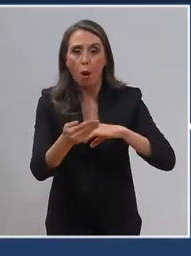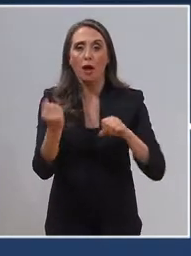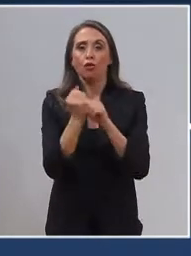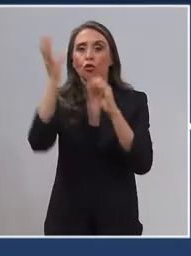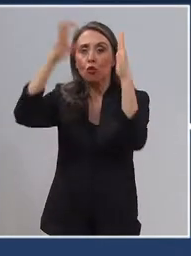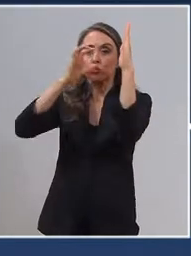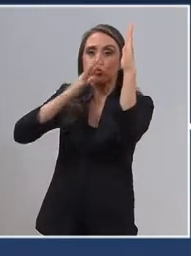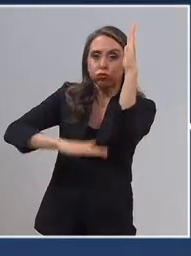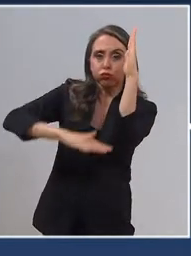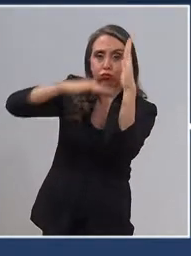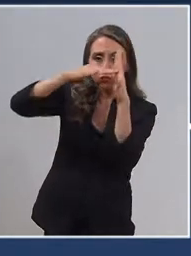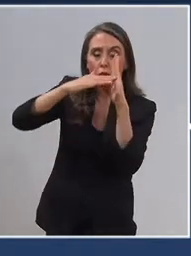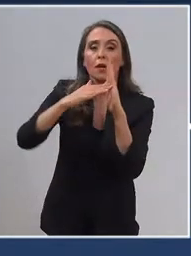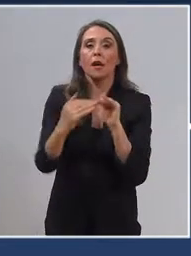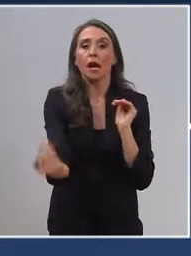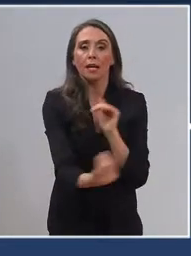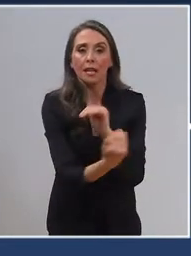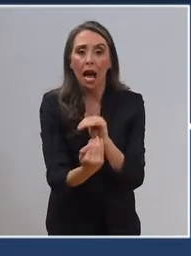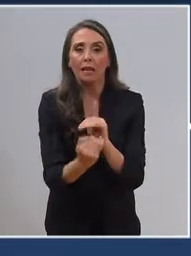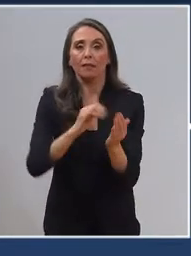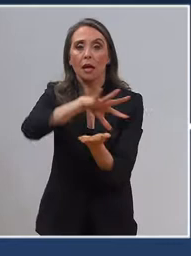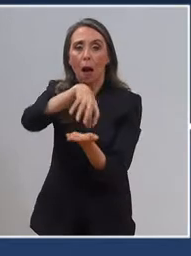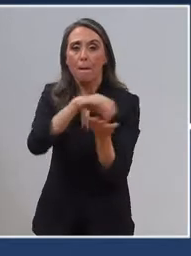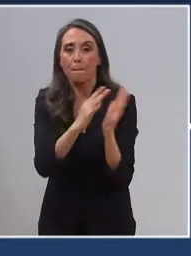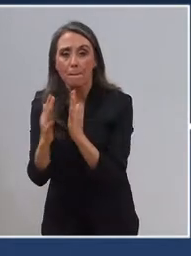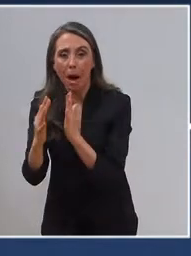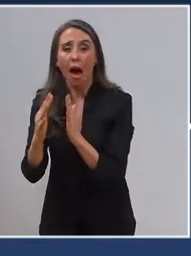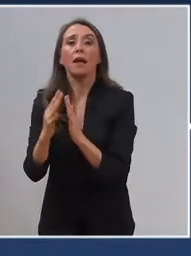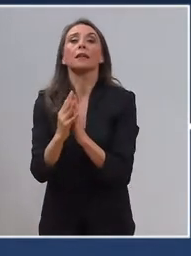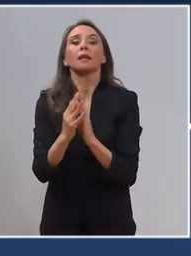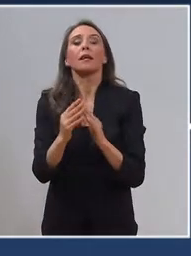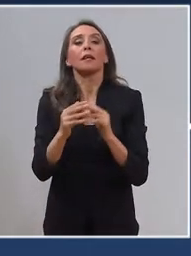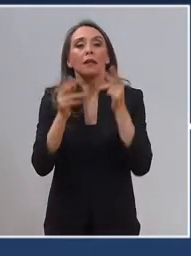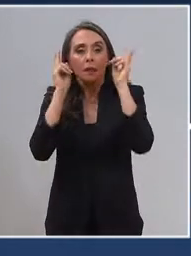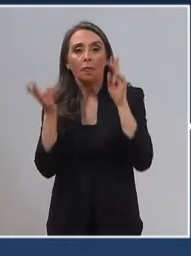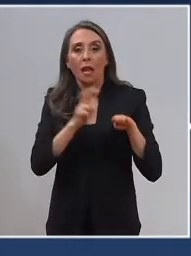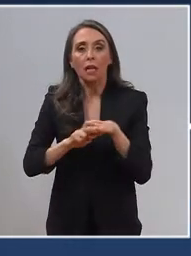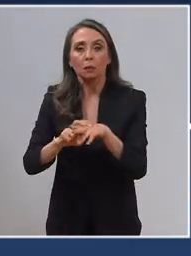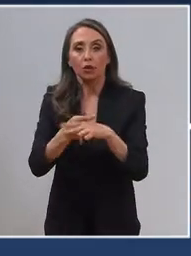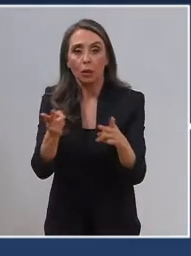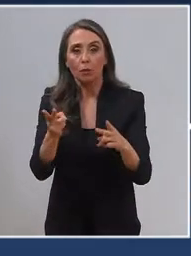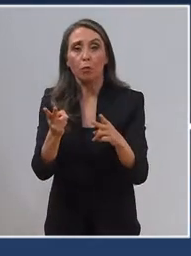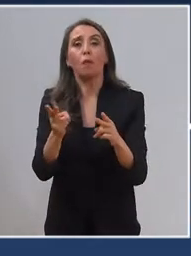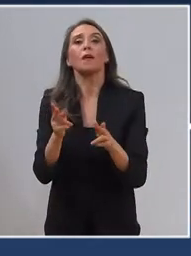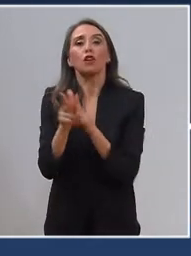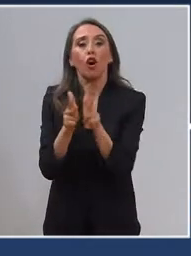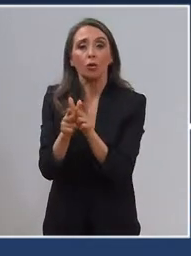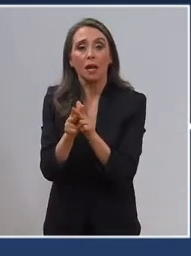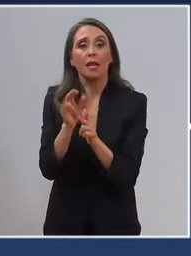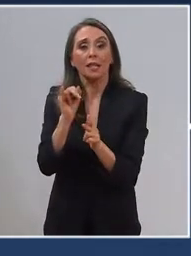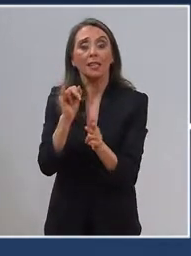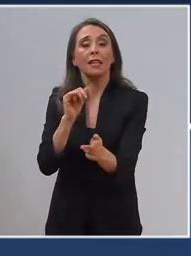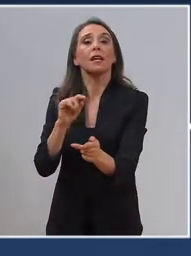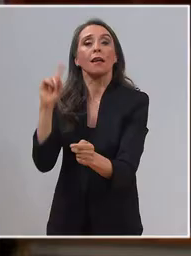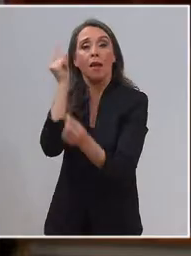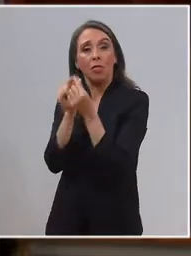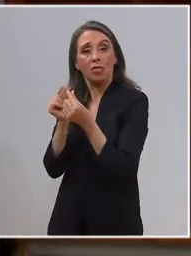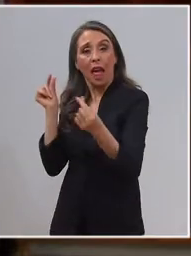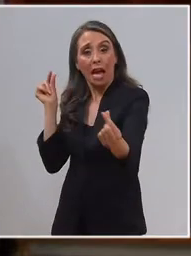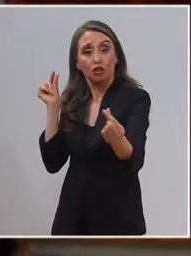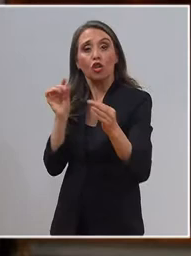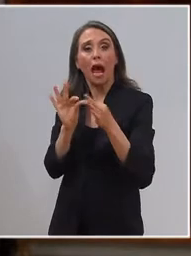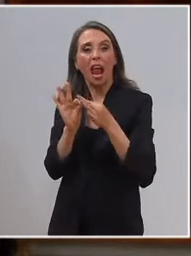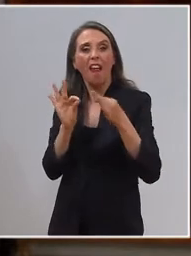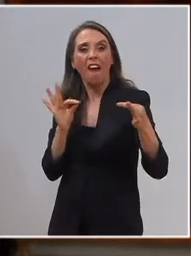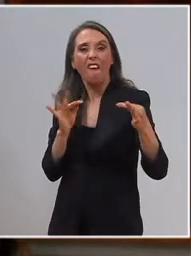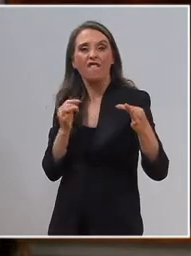carreteras, parques, transporte público, red de trenes y la carretera nacional de fibra óptica. Es un